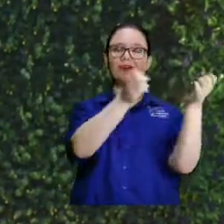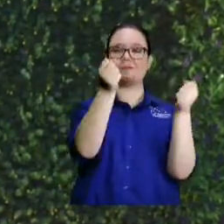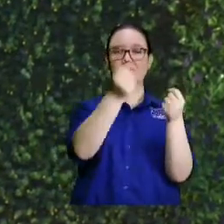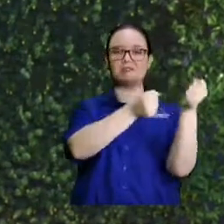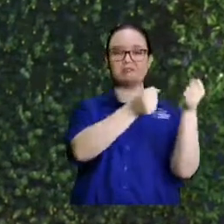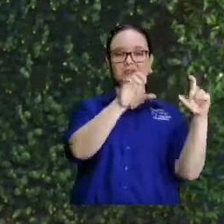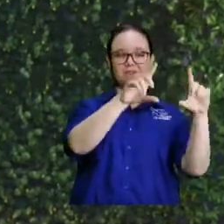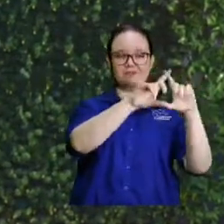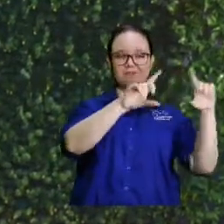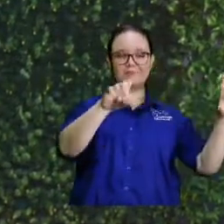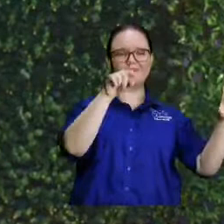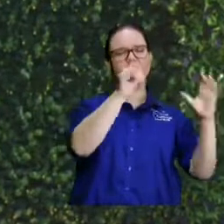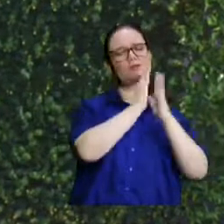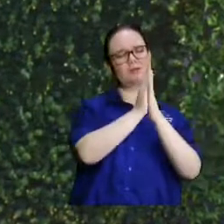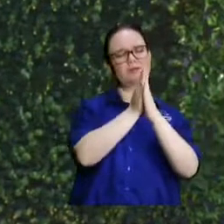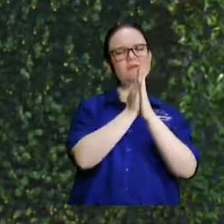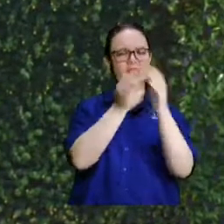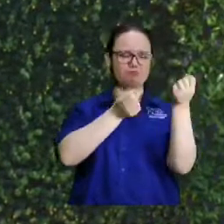cuidado